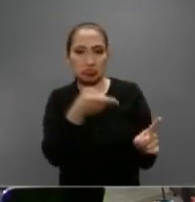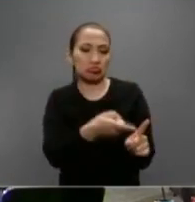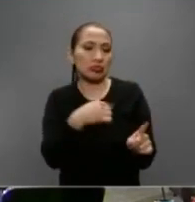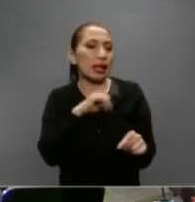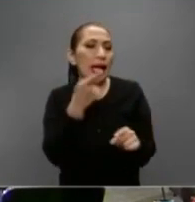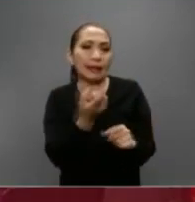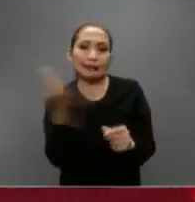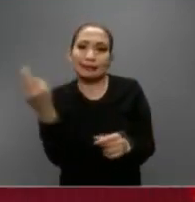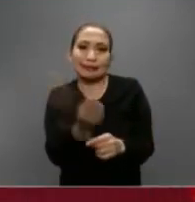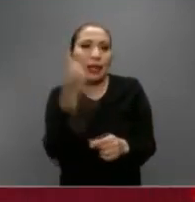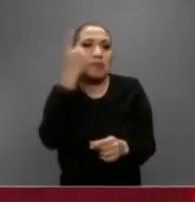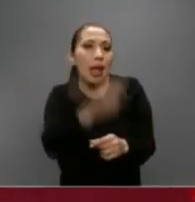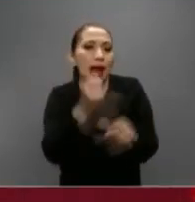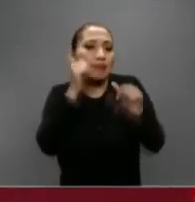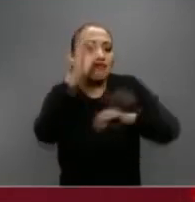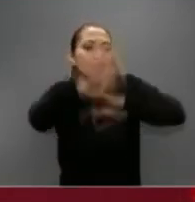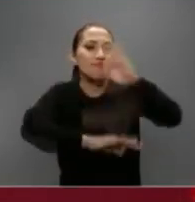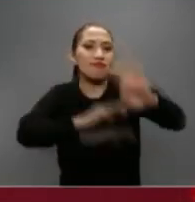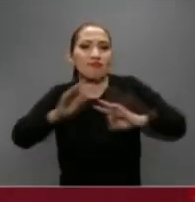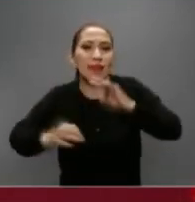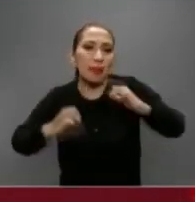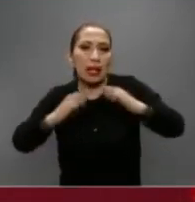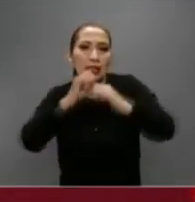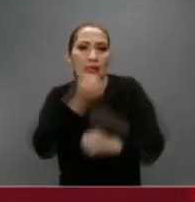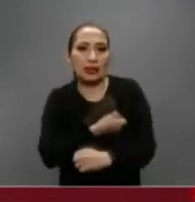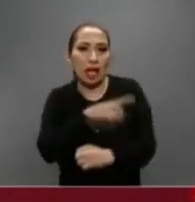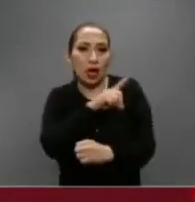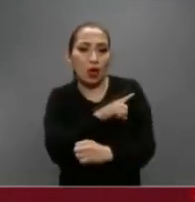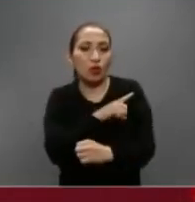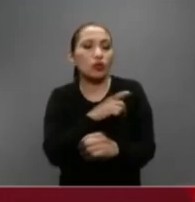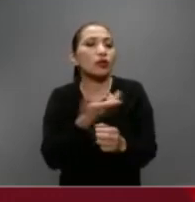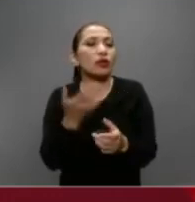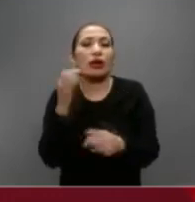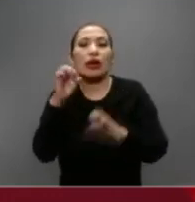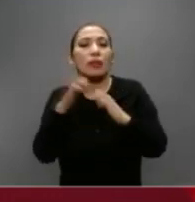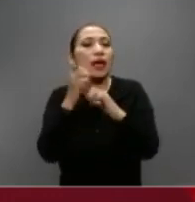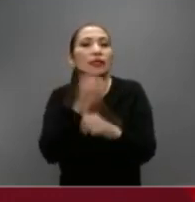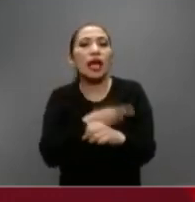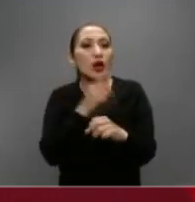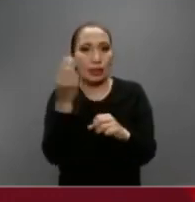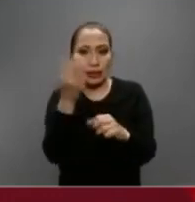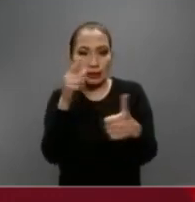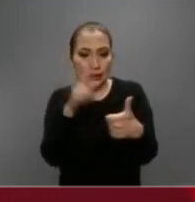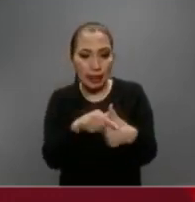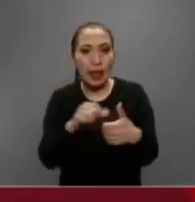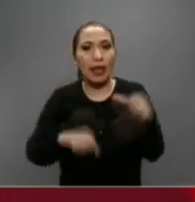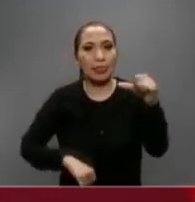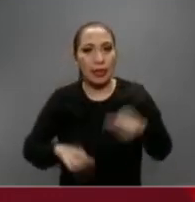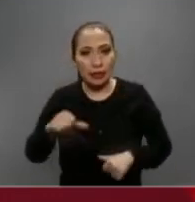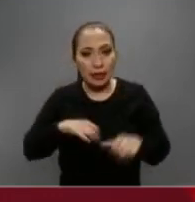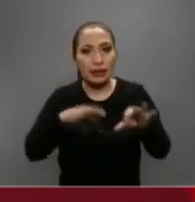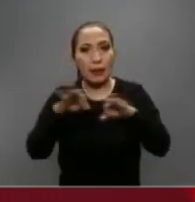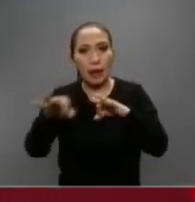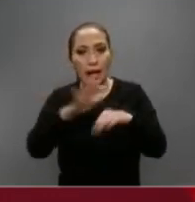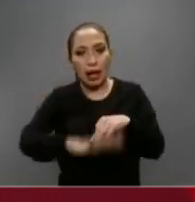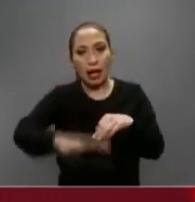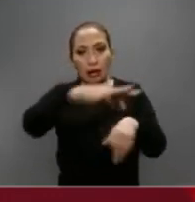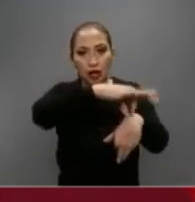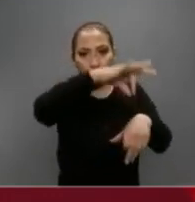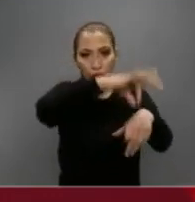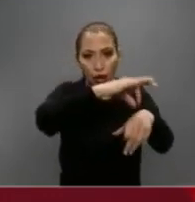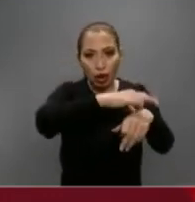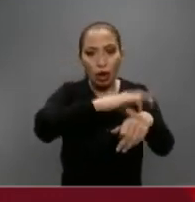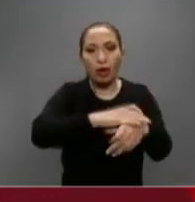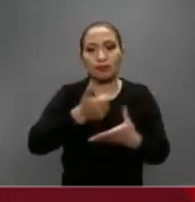directa son necesarias para atender la emergencia sanitaria. Esta emergencia sanitaria requiere actividades laborales en la rama